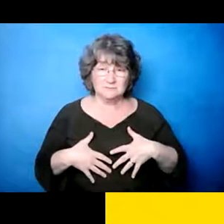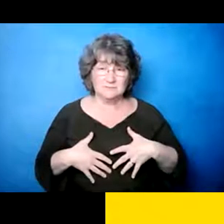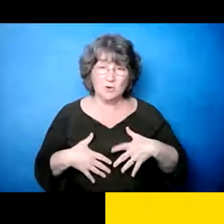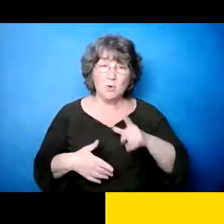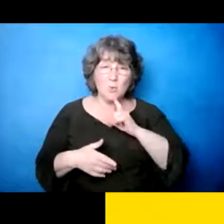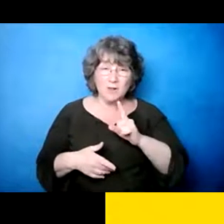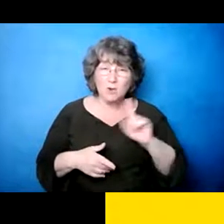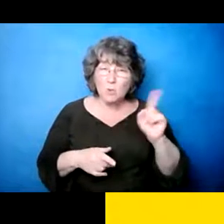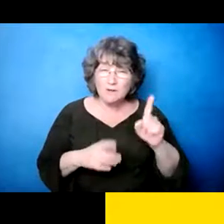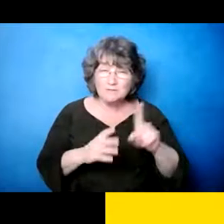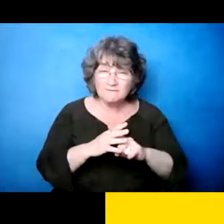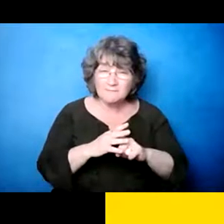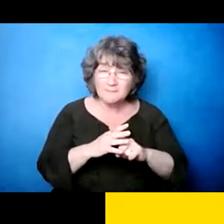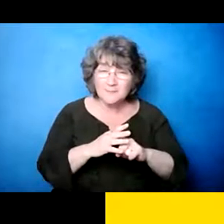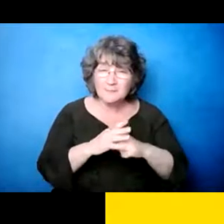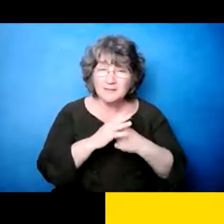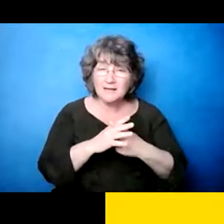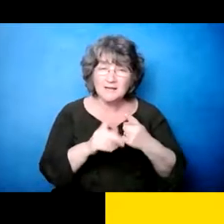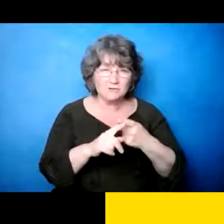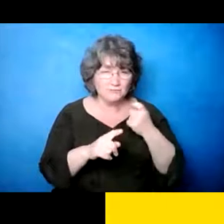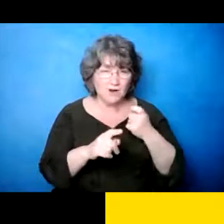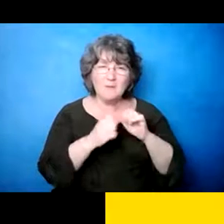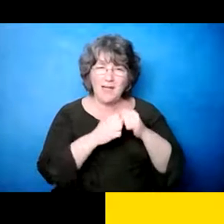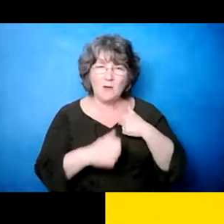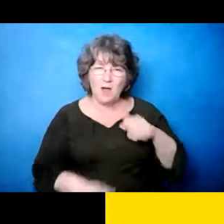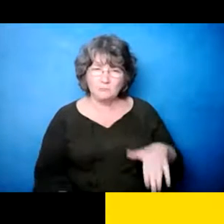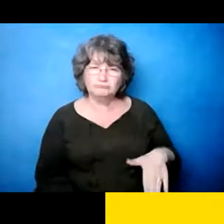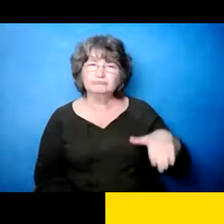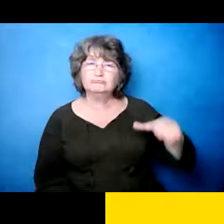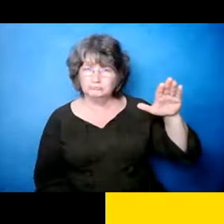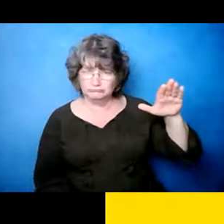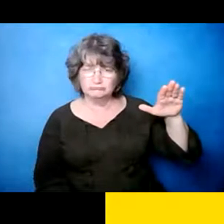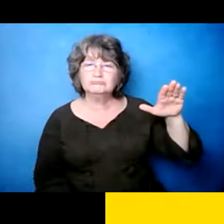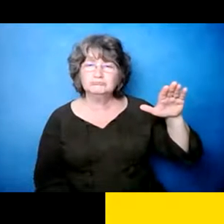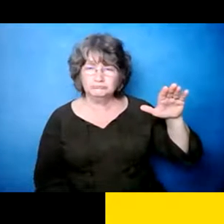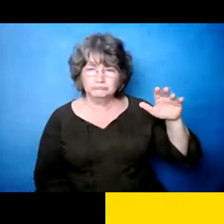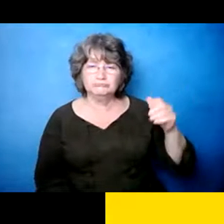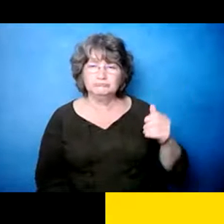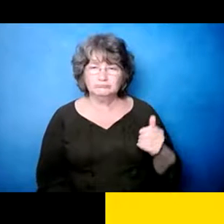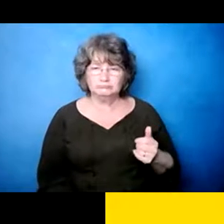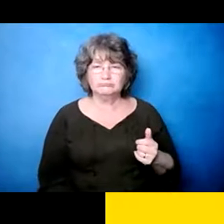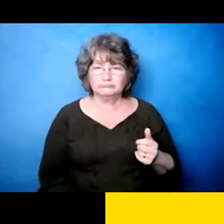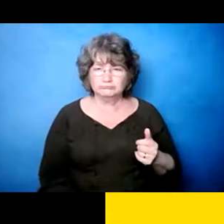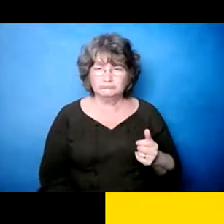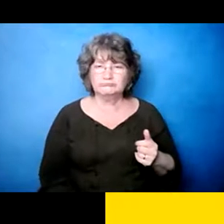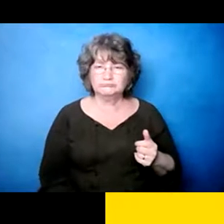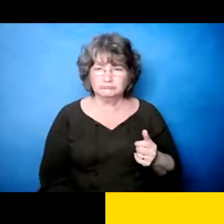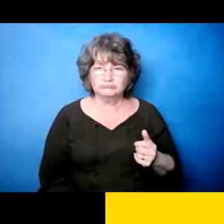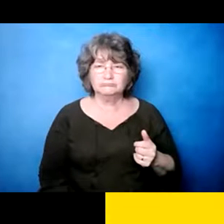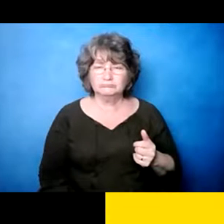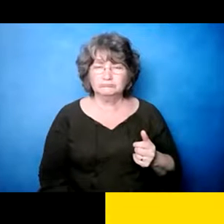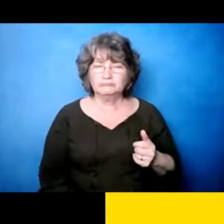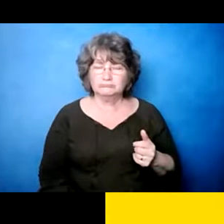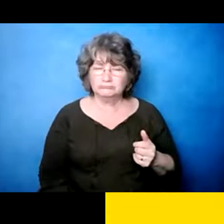eh, viene de cómo nosotros fuimos criados,